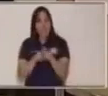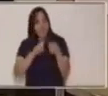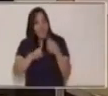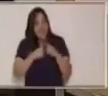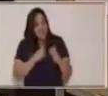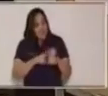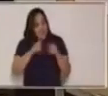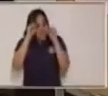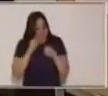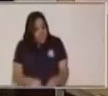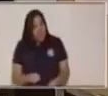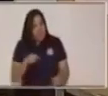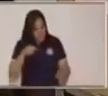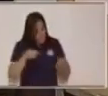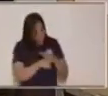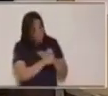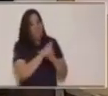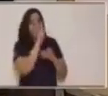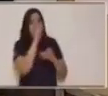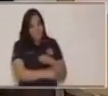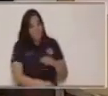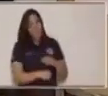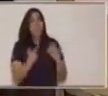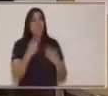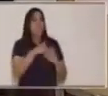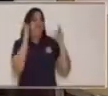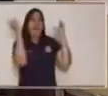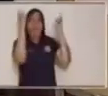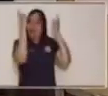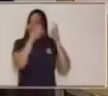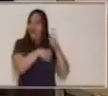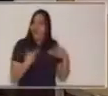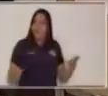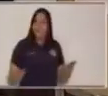logró meter un gol y eso es de celebrarlo.